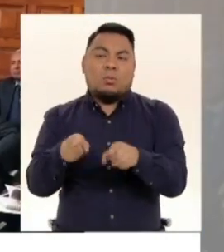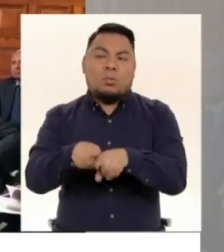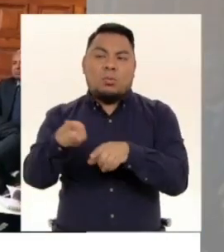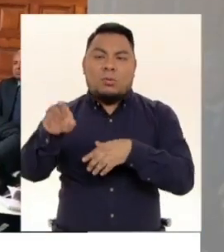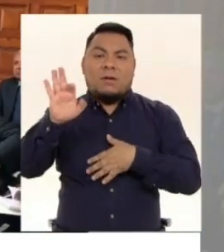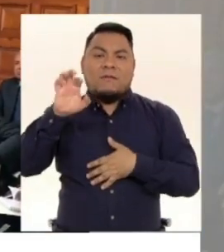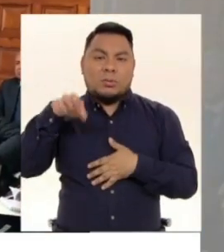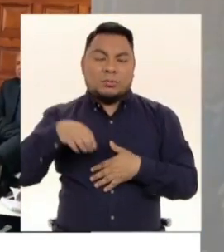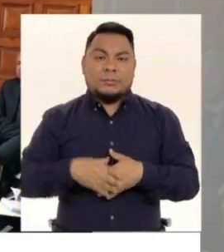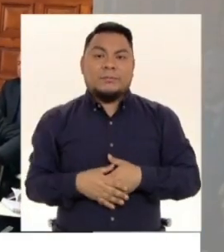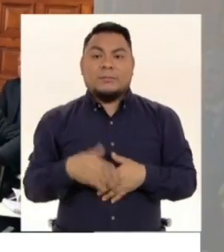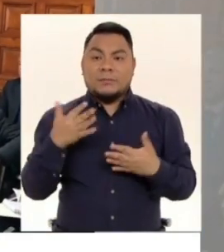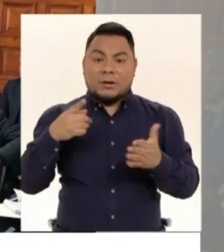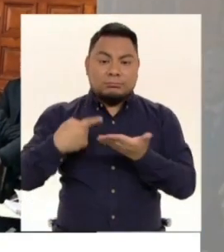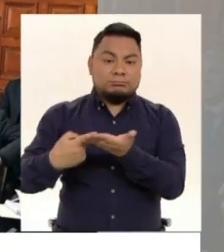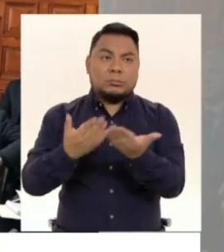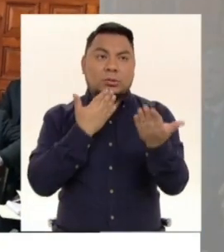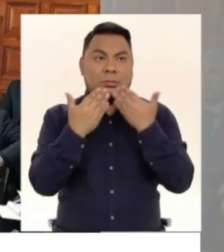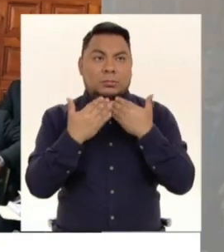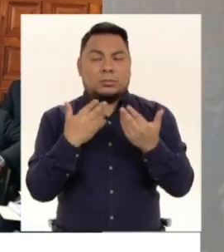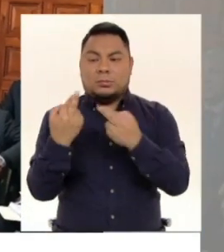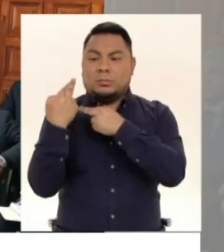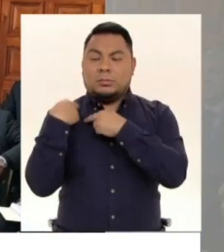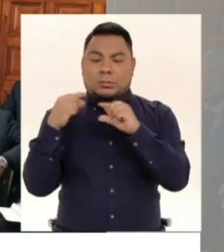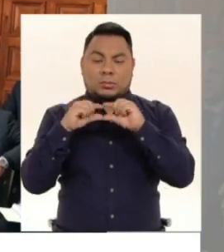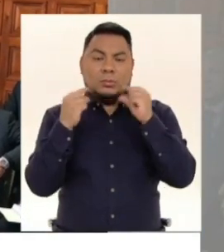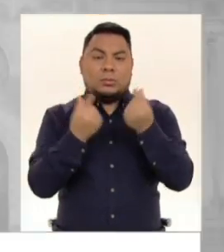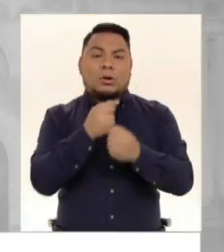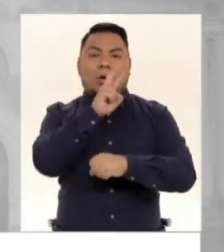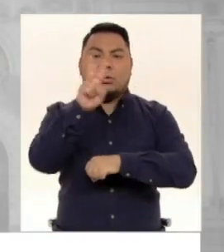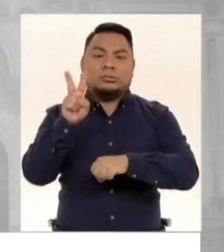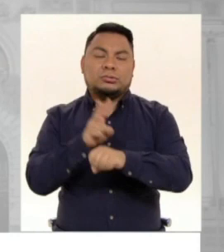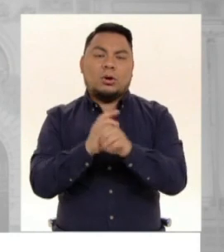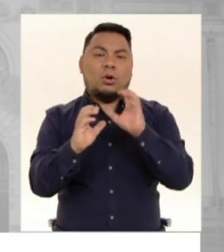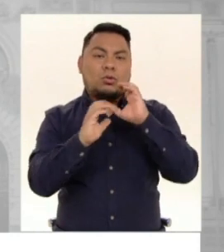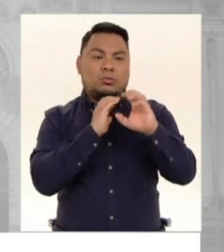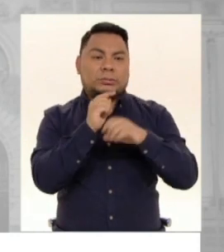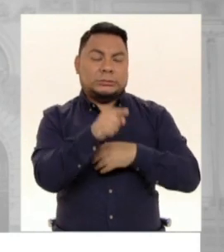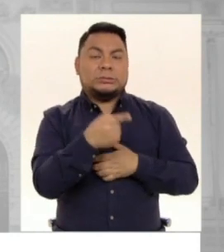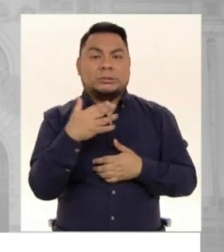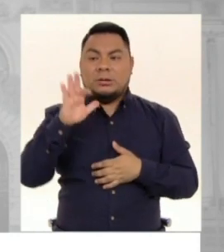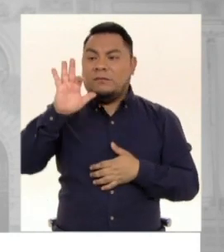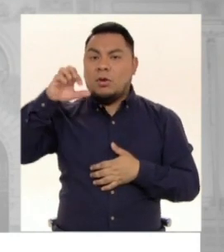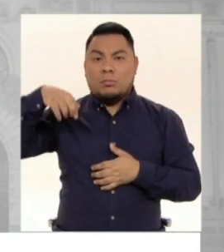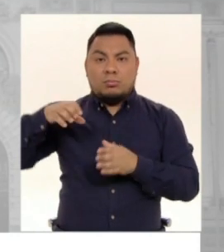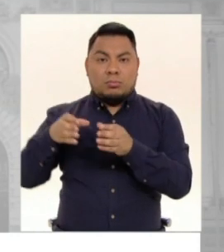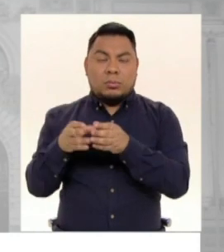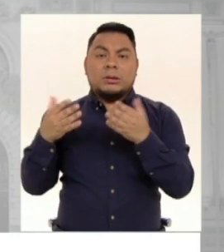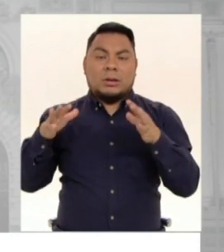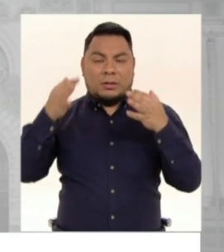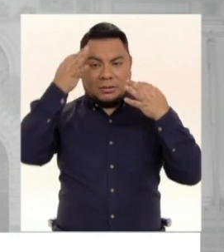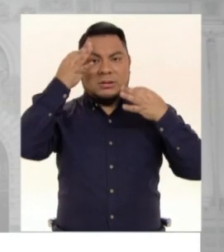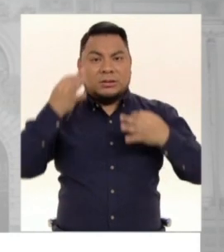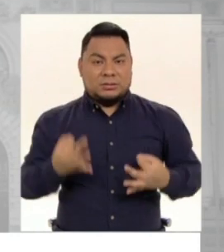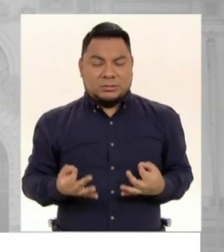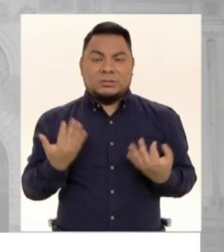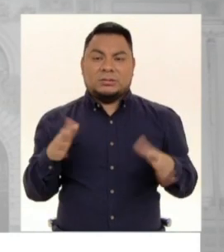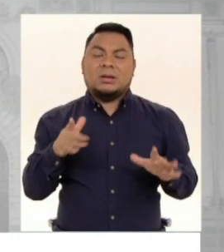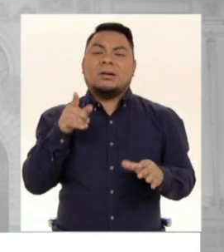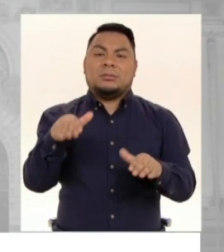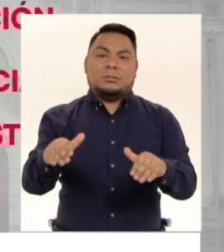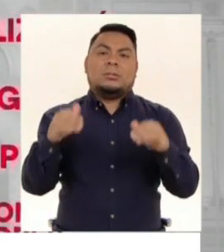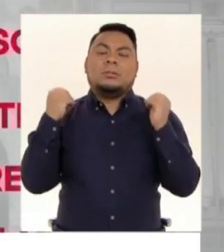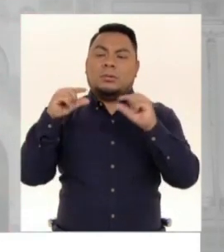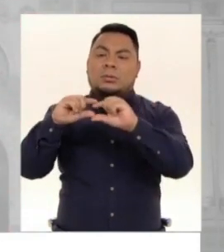Llegar a un consenso en la Junta de Portavoces tardó casi dos horas. Finalmente, Fuerza Popular decidió dejar de presidir las